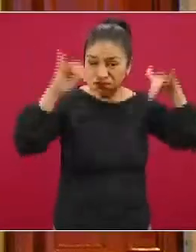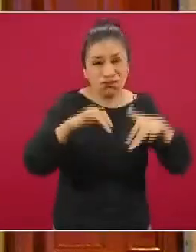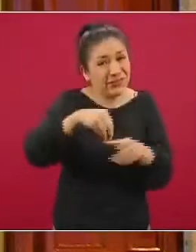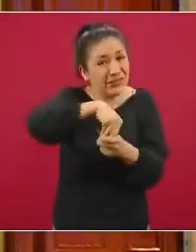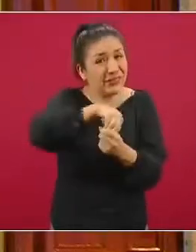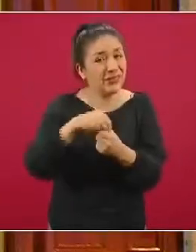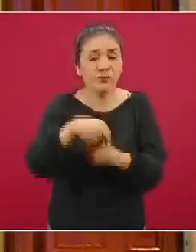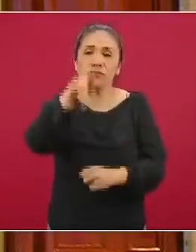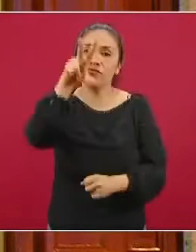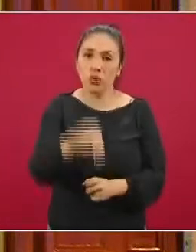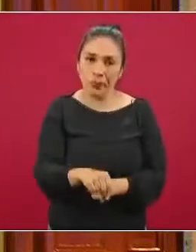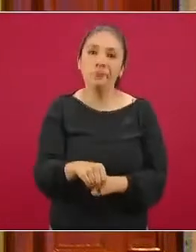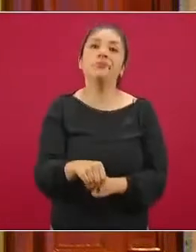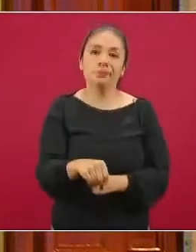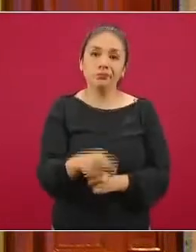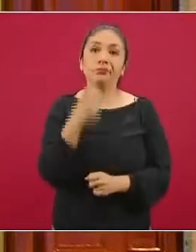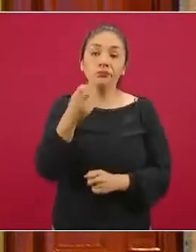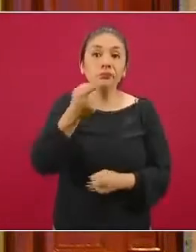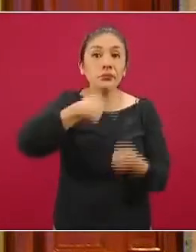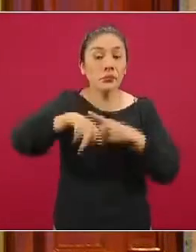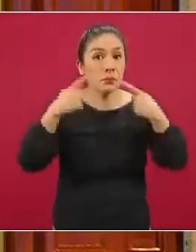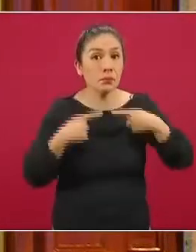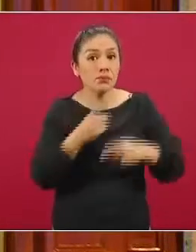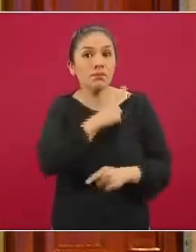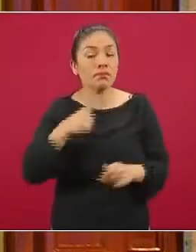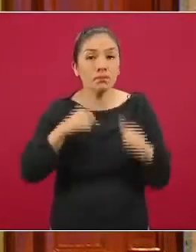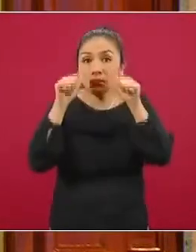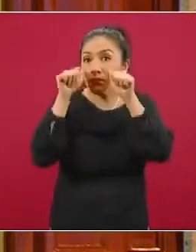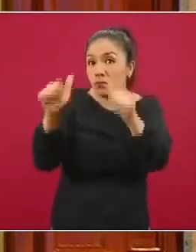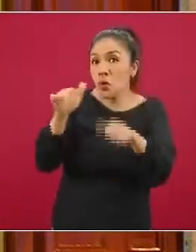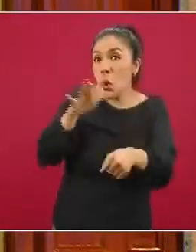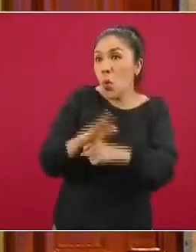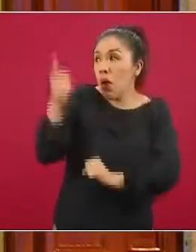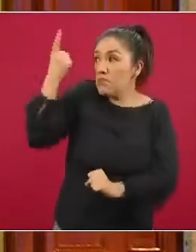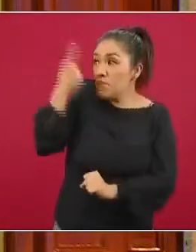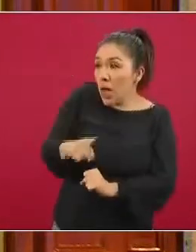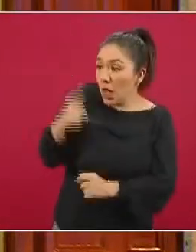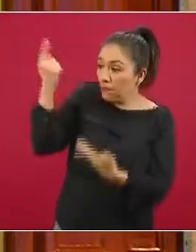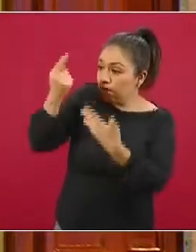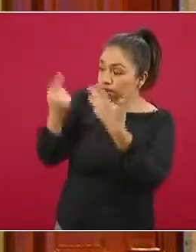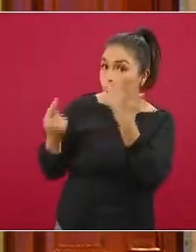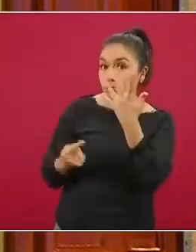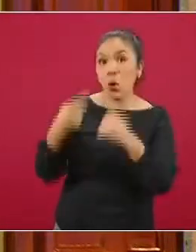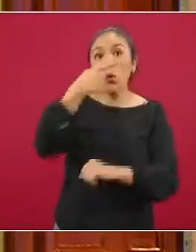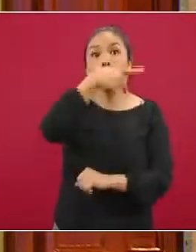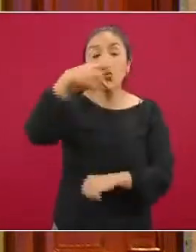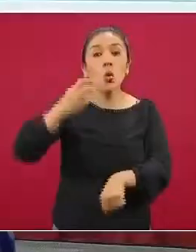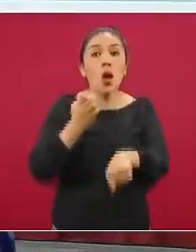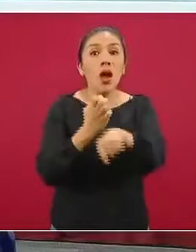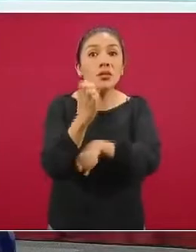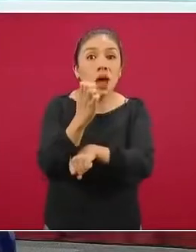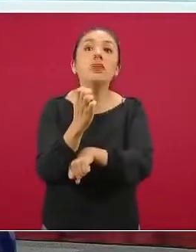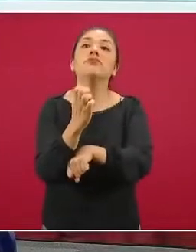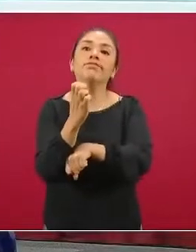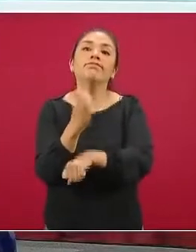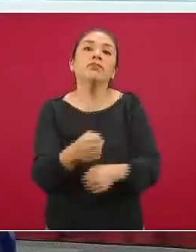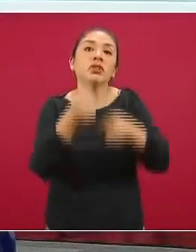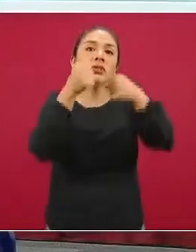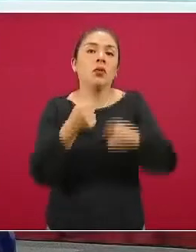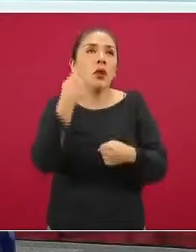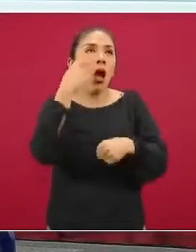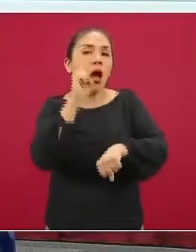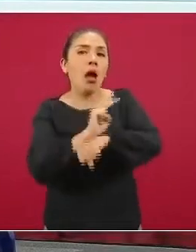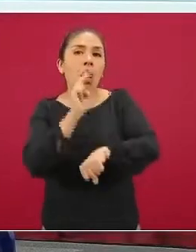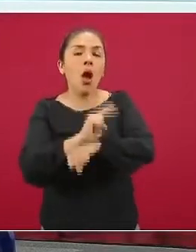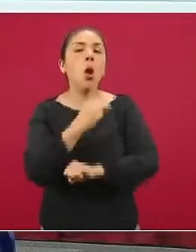produzcan. Entonces, hay que estar como ciudadanía muy atentos a estas indicaciones que en lo local nos van a dar de seguro a nivel